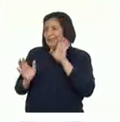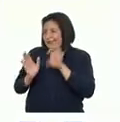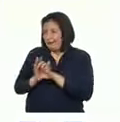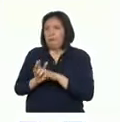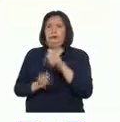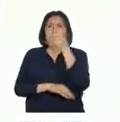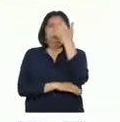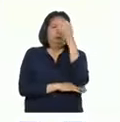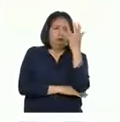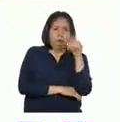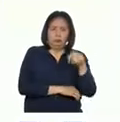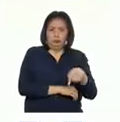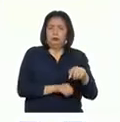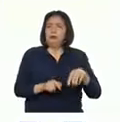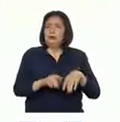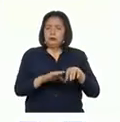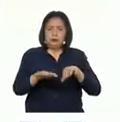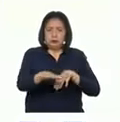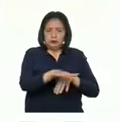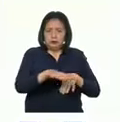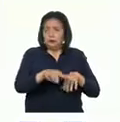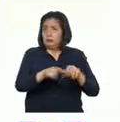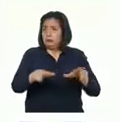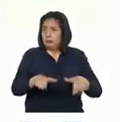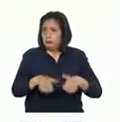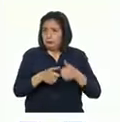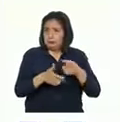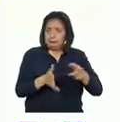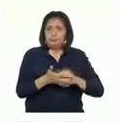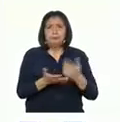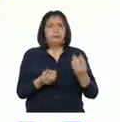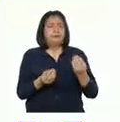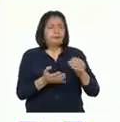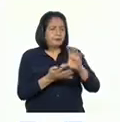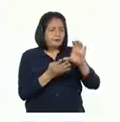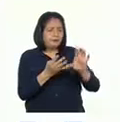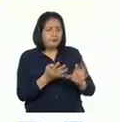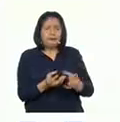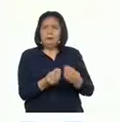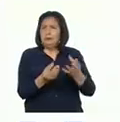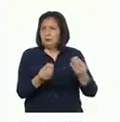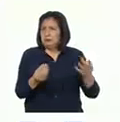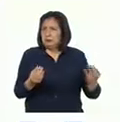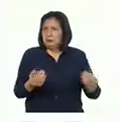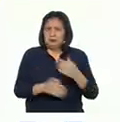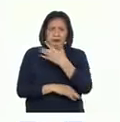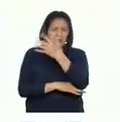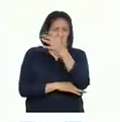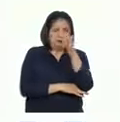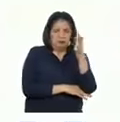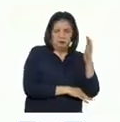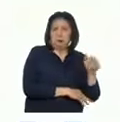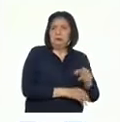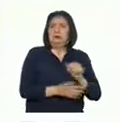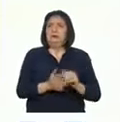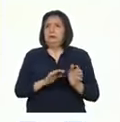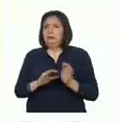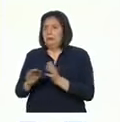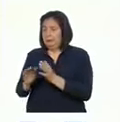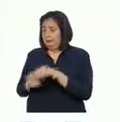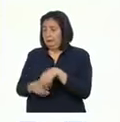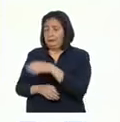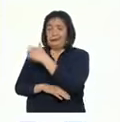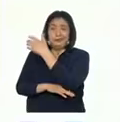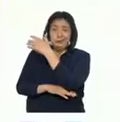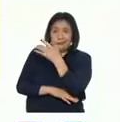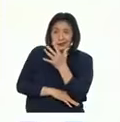ejemplo, es un ecosistema que se caracteriza por la presencia de grandes conjuntos de árboles. La presencia de